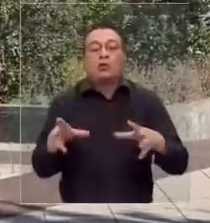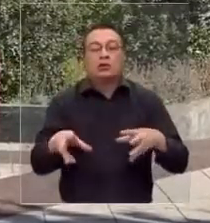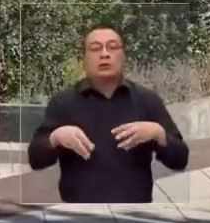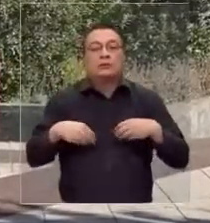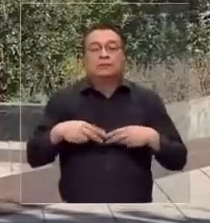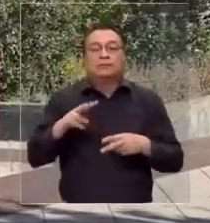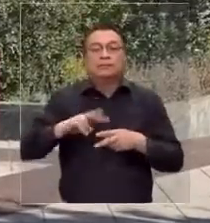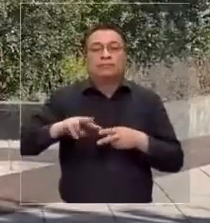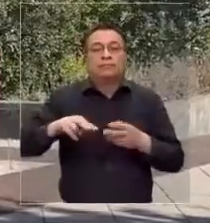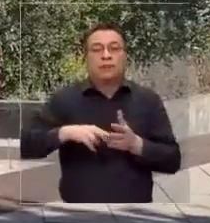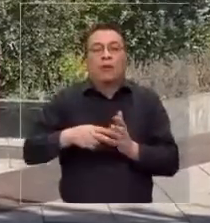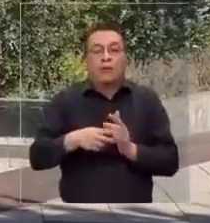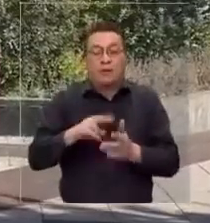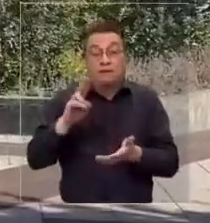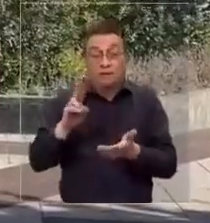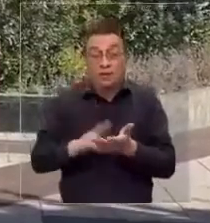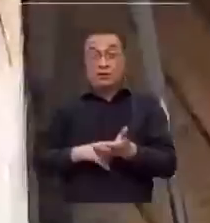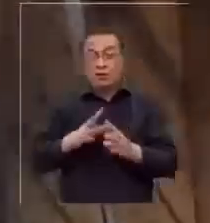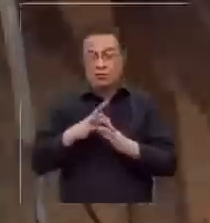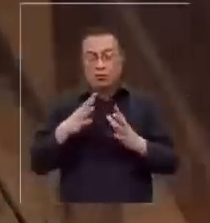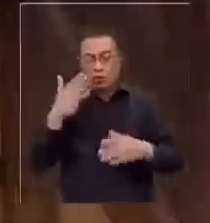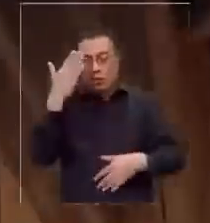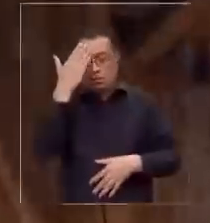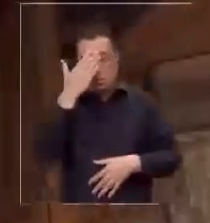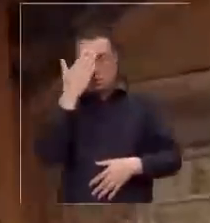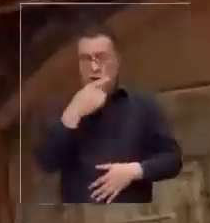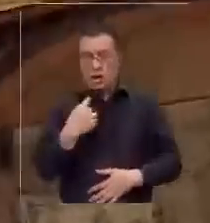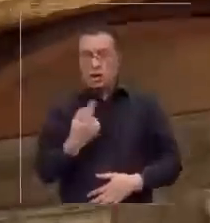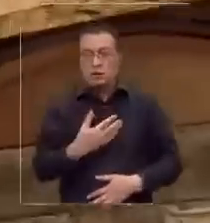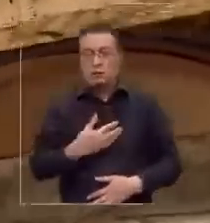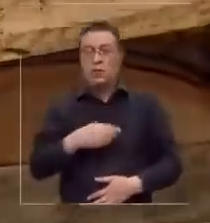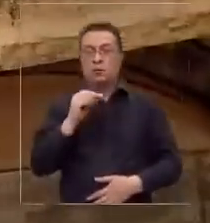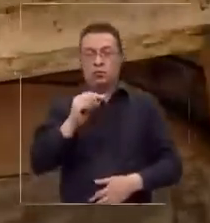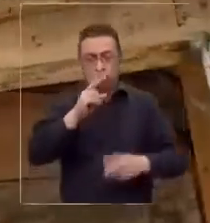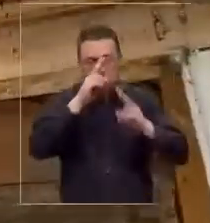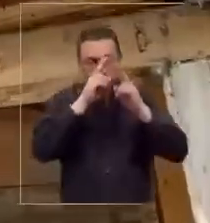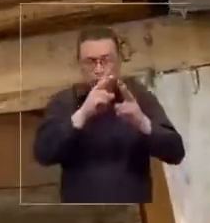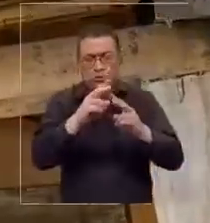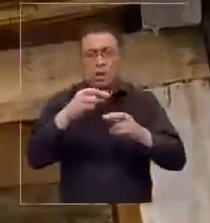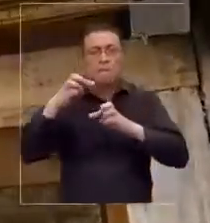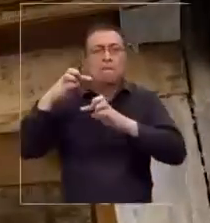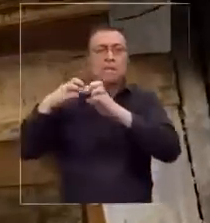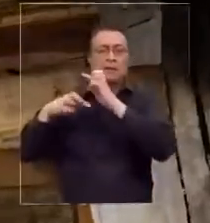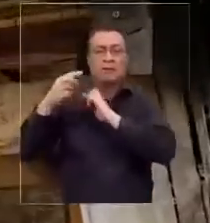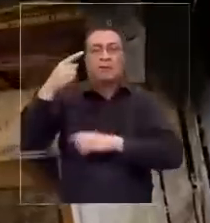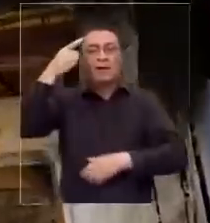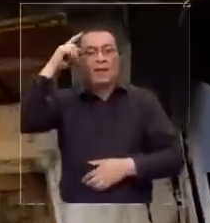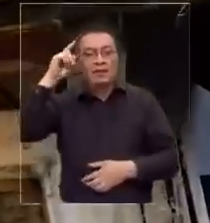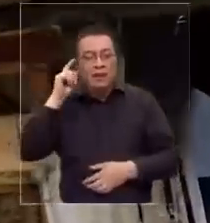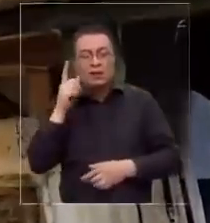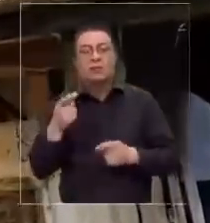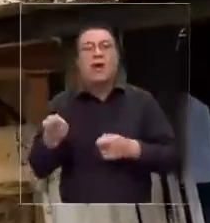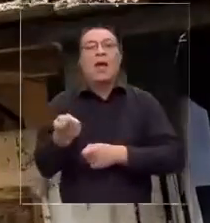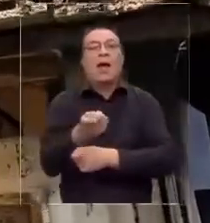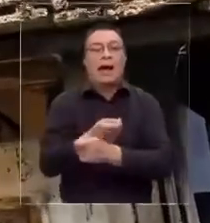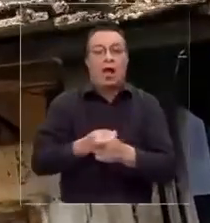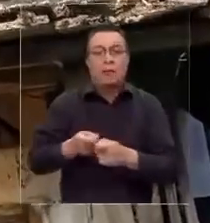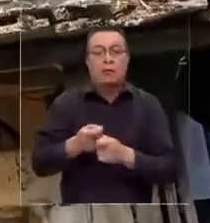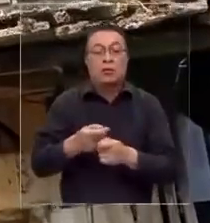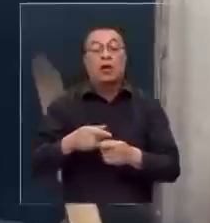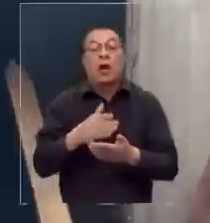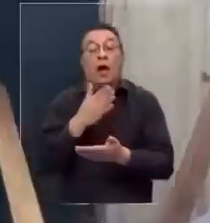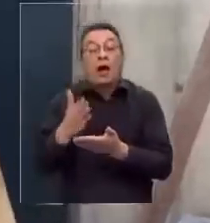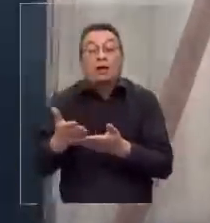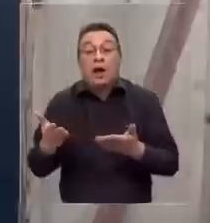problemática que la verdad nos tiene muy, pero muy preocupados. Poca valoración al patrimonio y un daño que va más allá de lo económico. Por